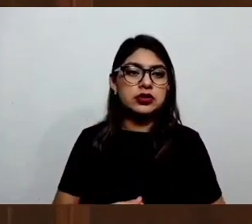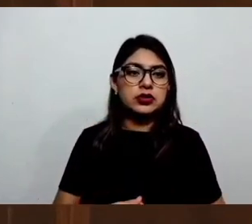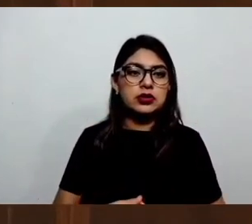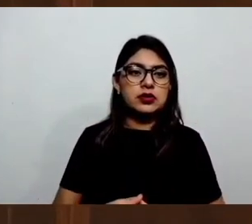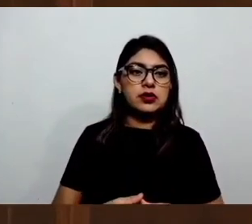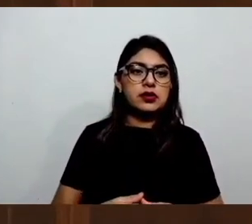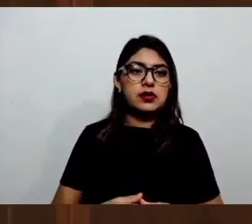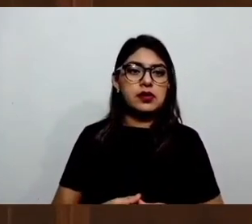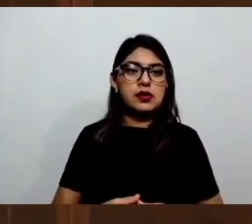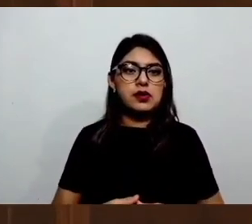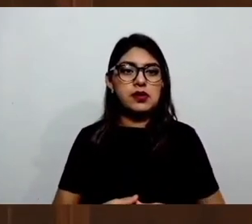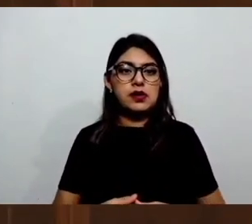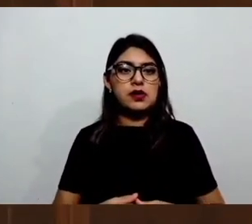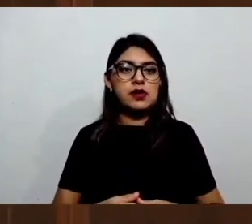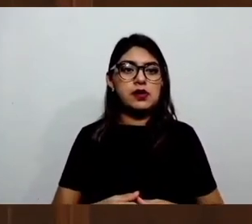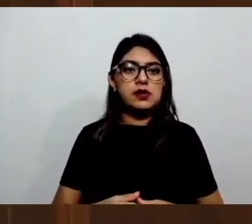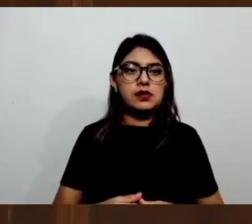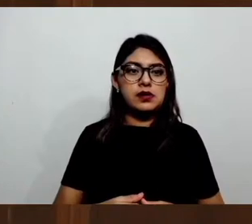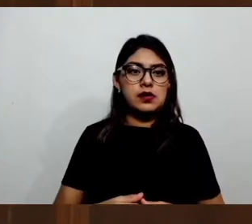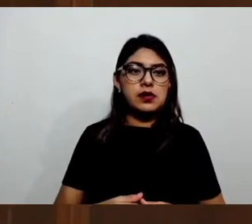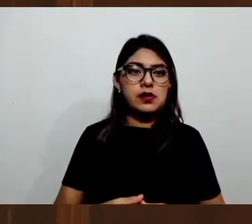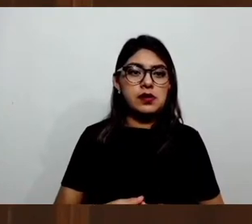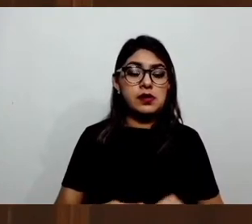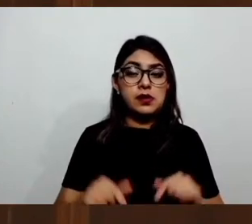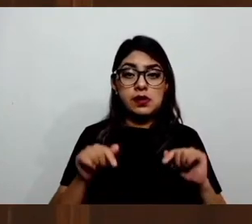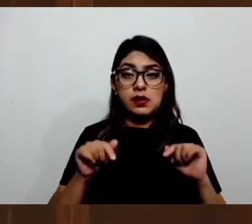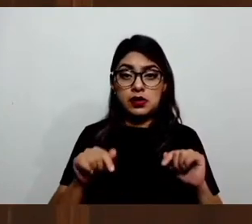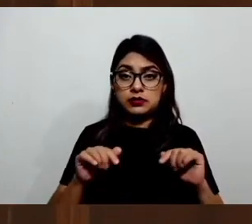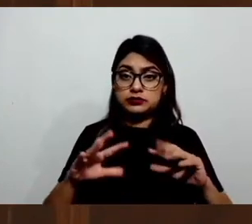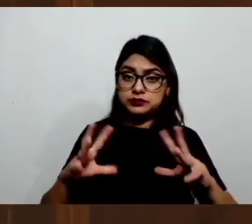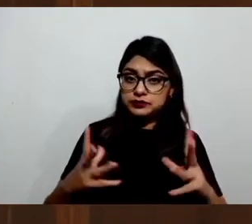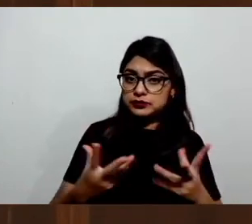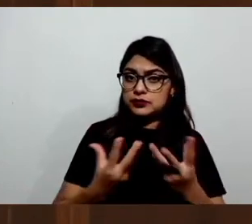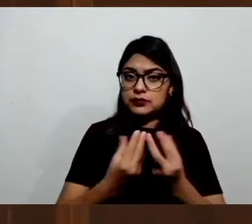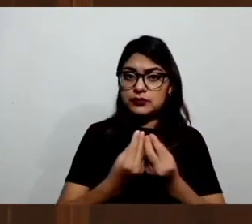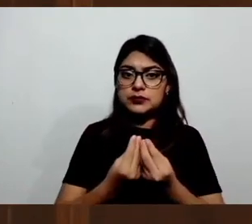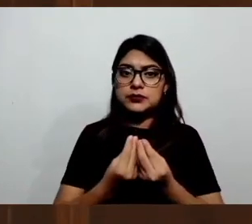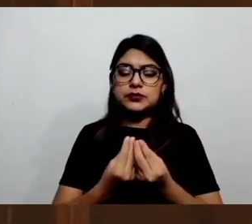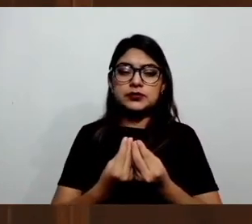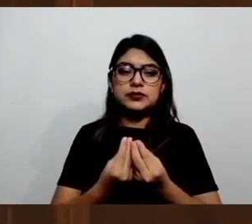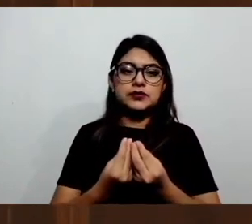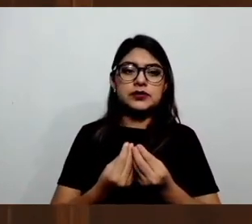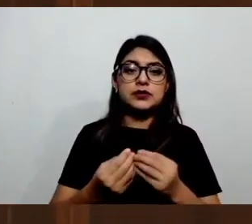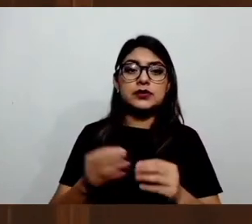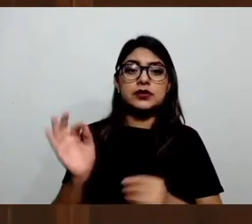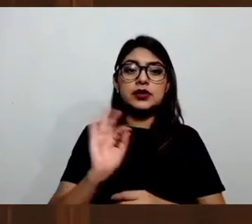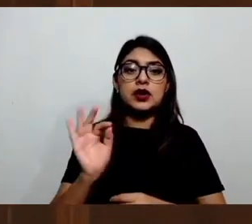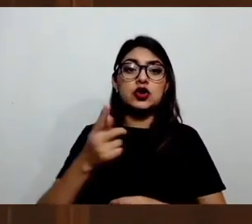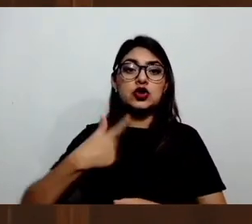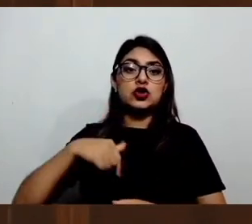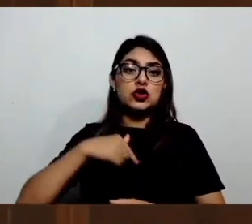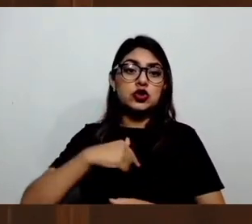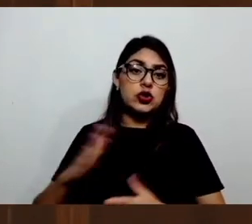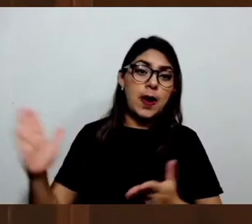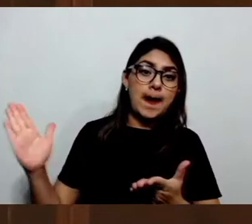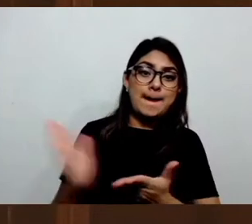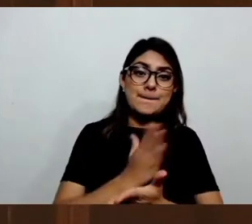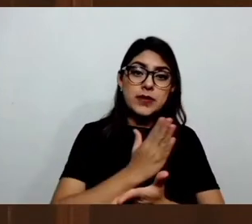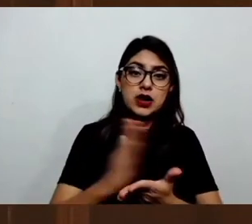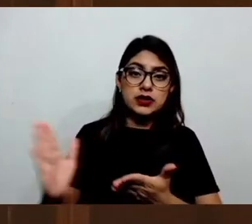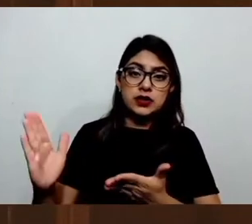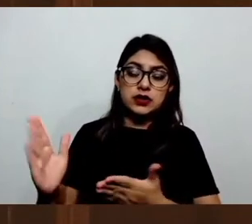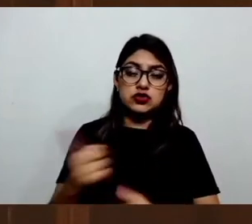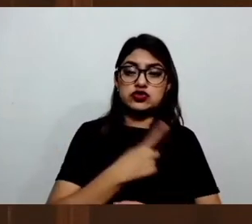en conjunto, si no es en conjunto, puede lograr la mayoría